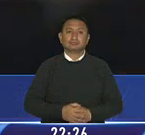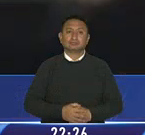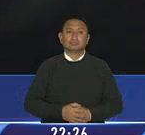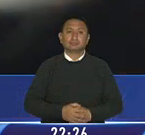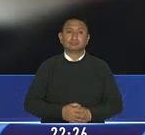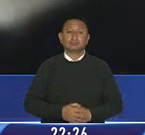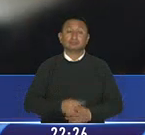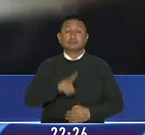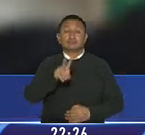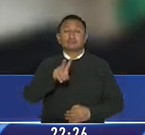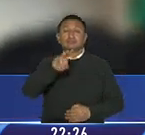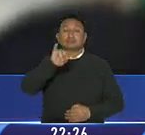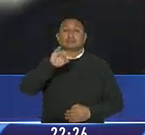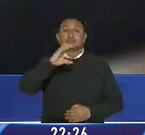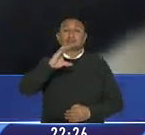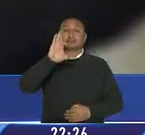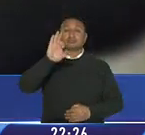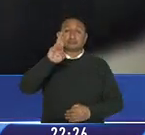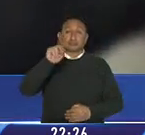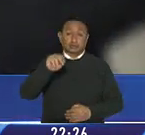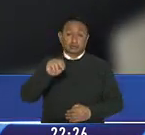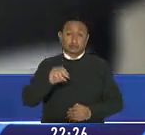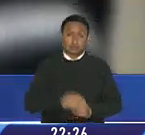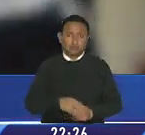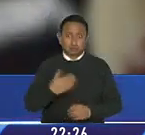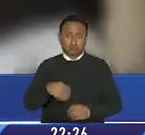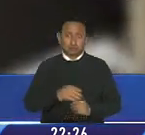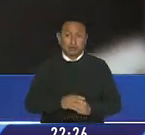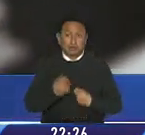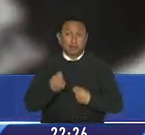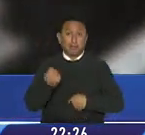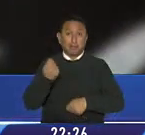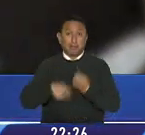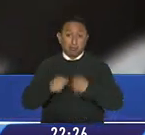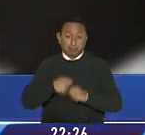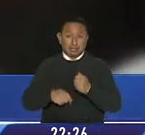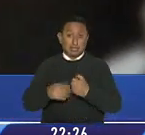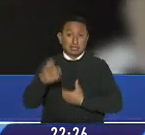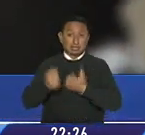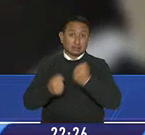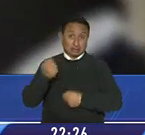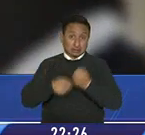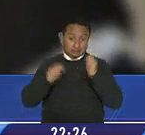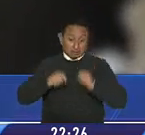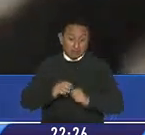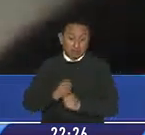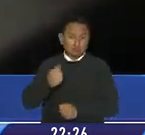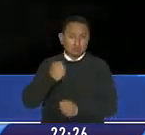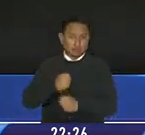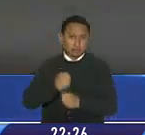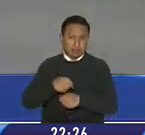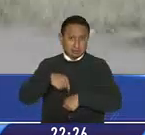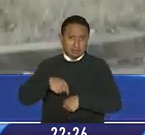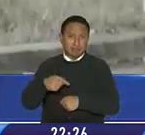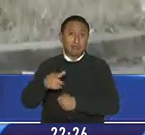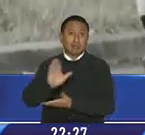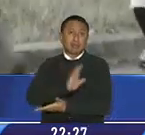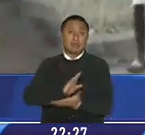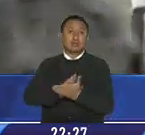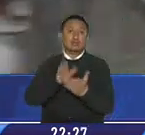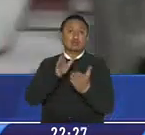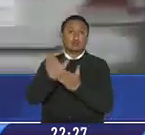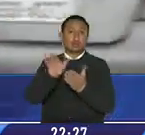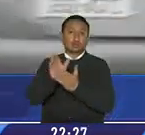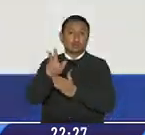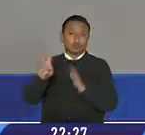Víctor G ha vuelto a nacer vendedor de productos lácteos que se ganaba el pan en socio vivienda pero un